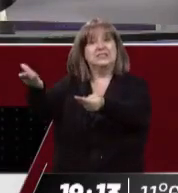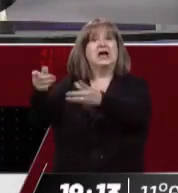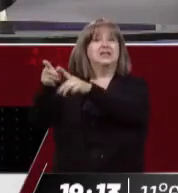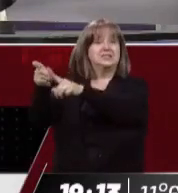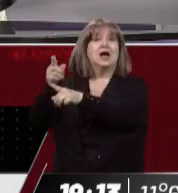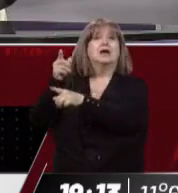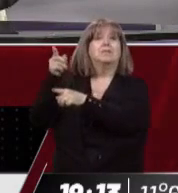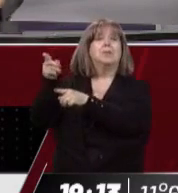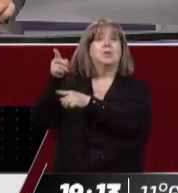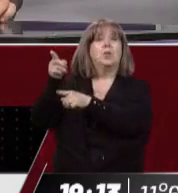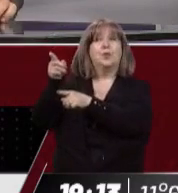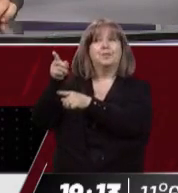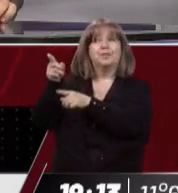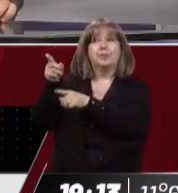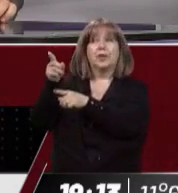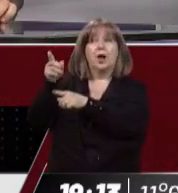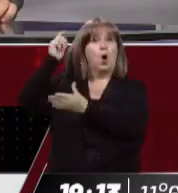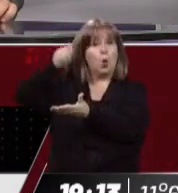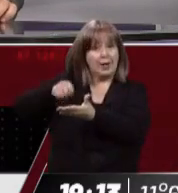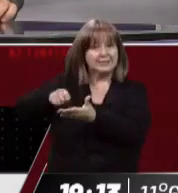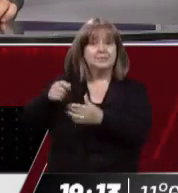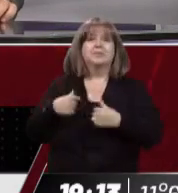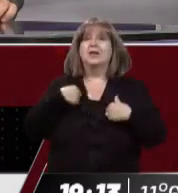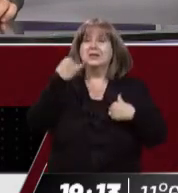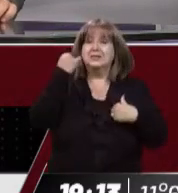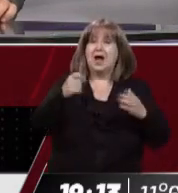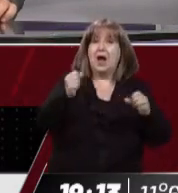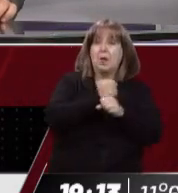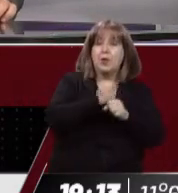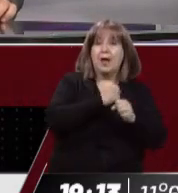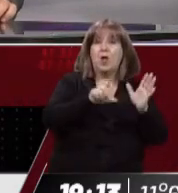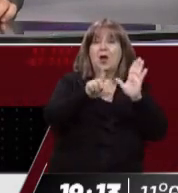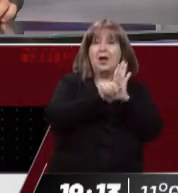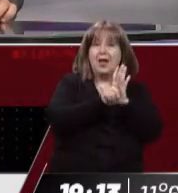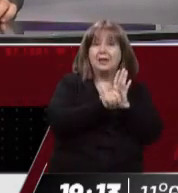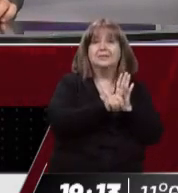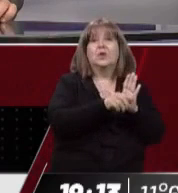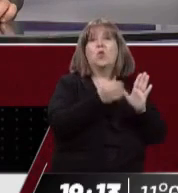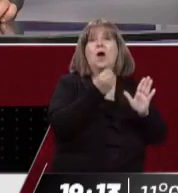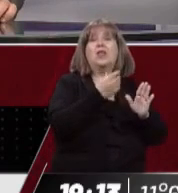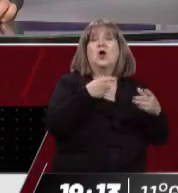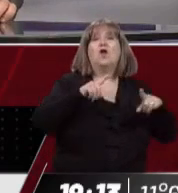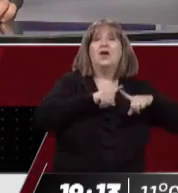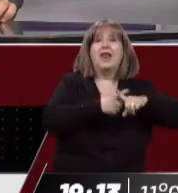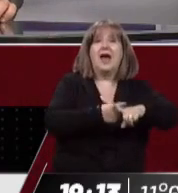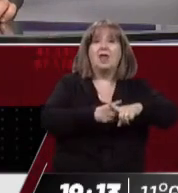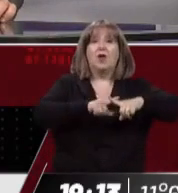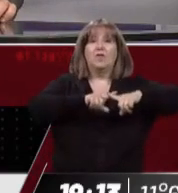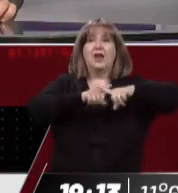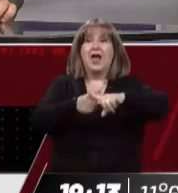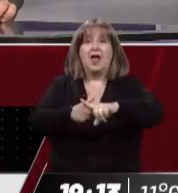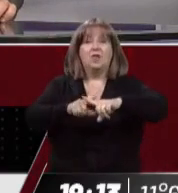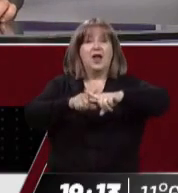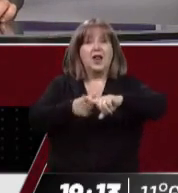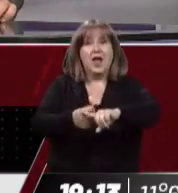ley que establece los feriados. Son leyes que se aprueban en el Congreso, que establecen cuándo son feriados trasladables y